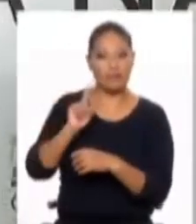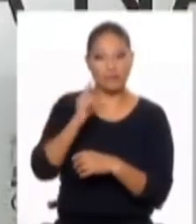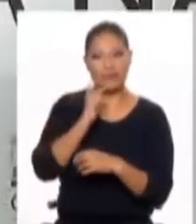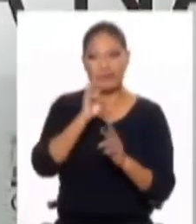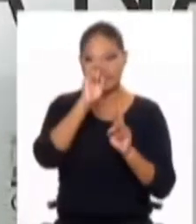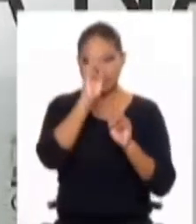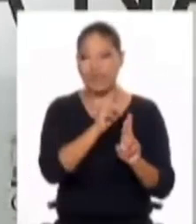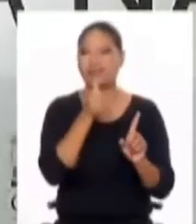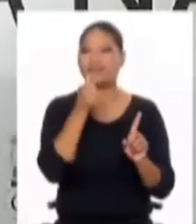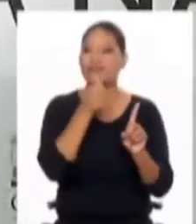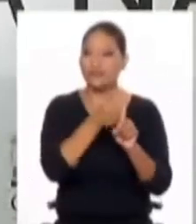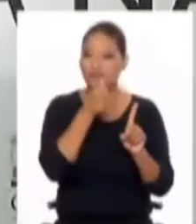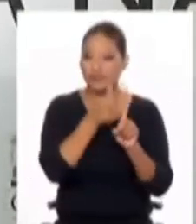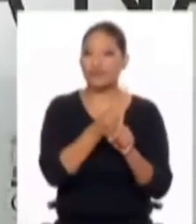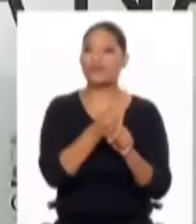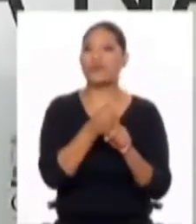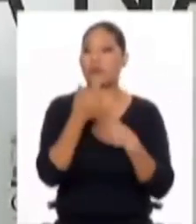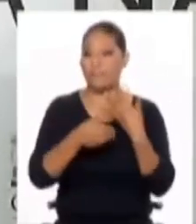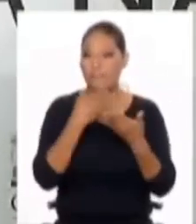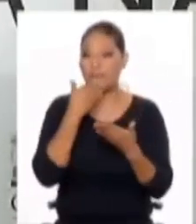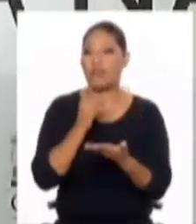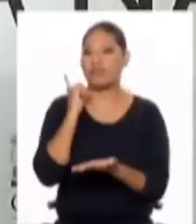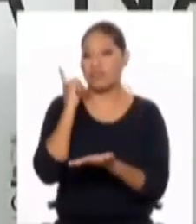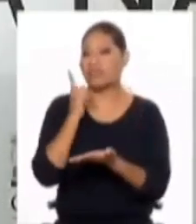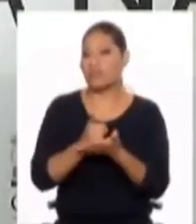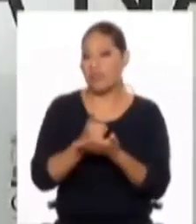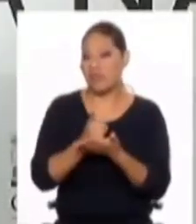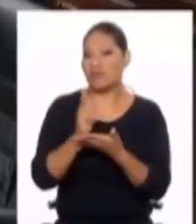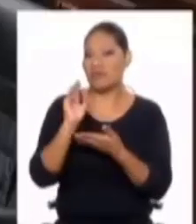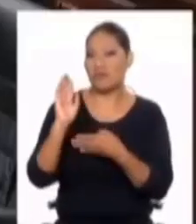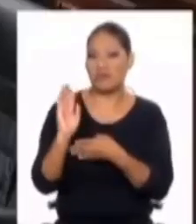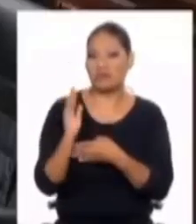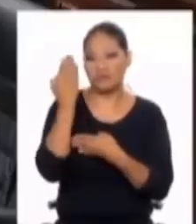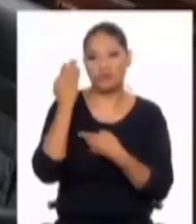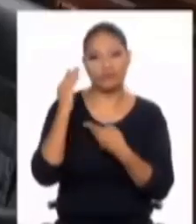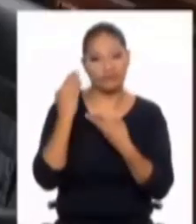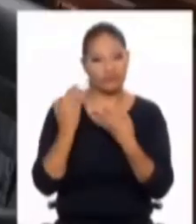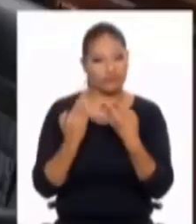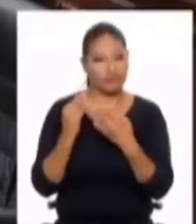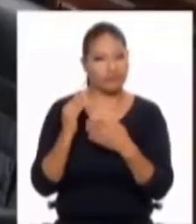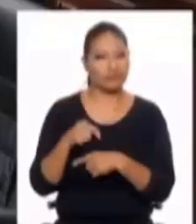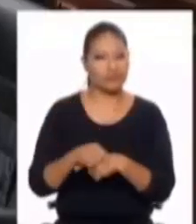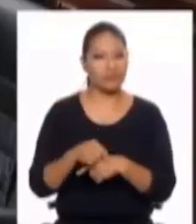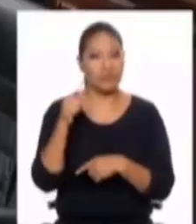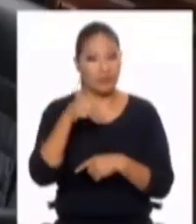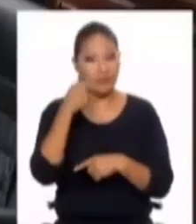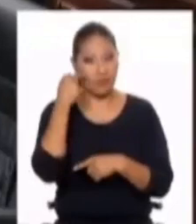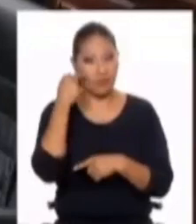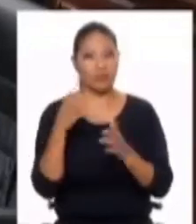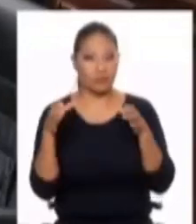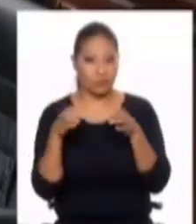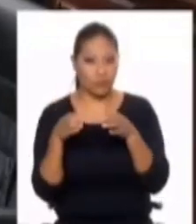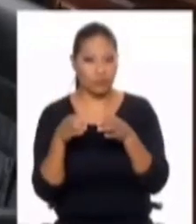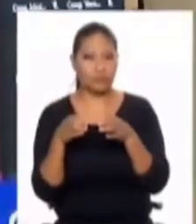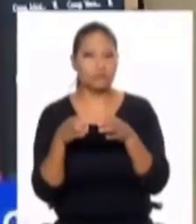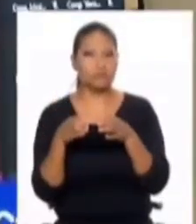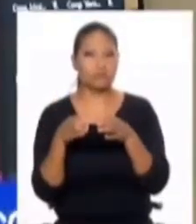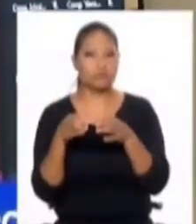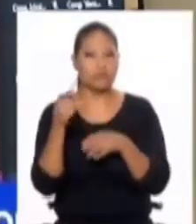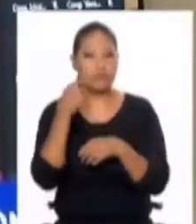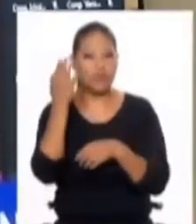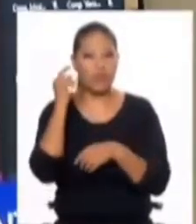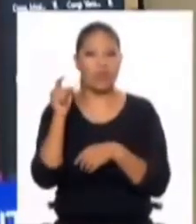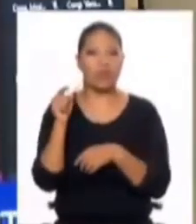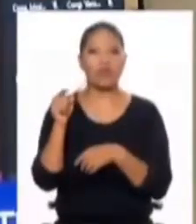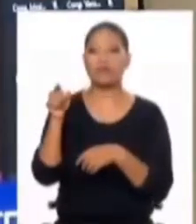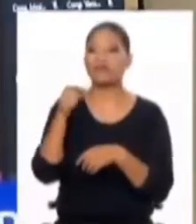estamos evaluando la posibilidad de una denuncia penal por el desacato de la autoridad el grupo de trabajo también postergó la declaración de María